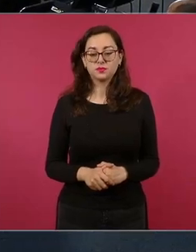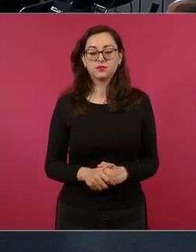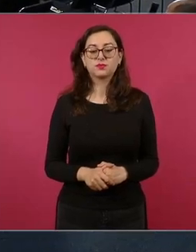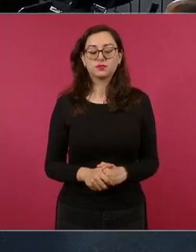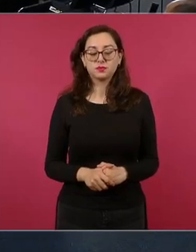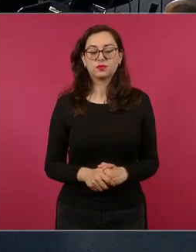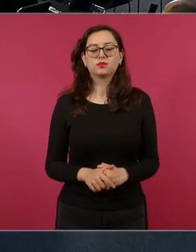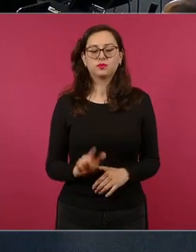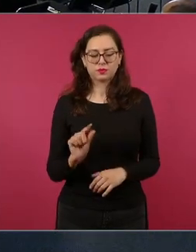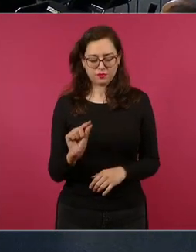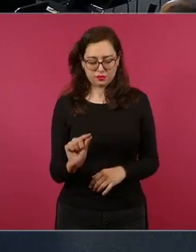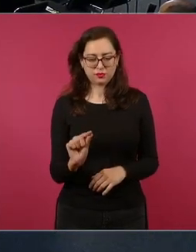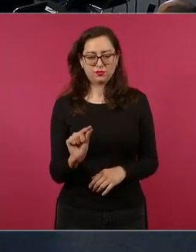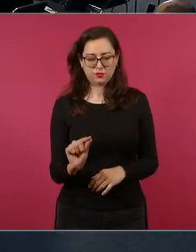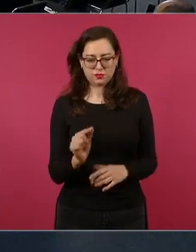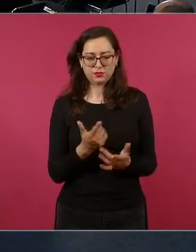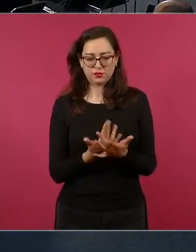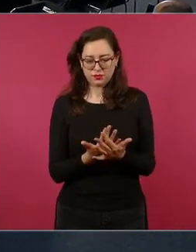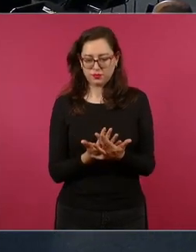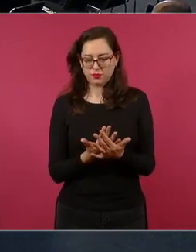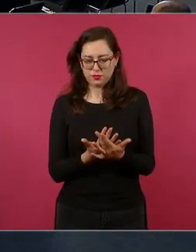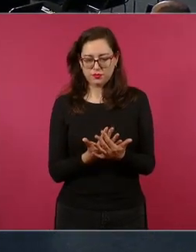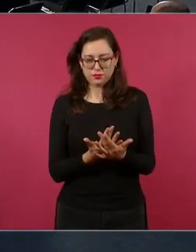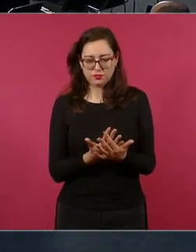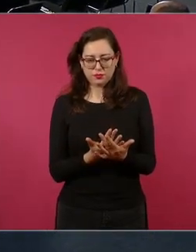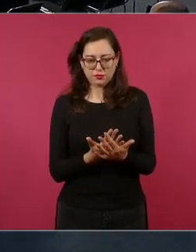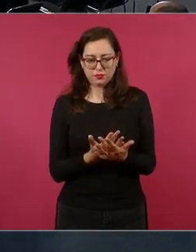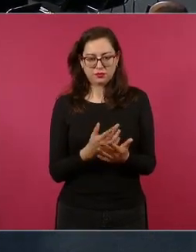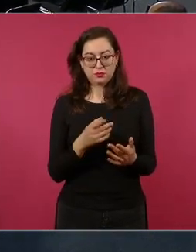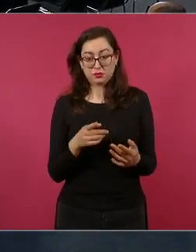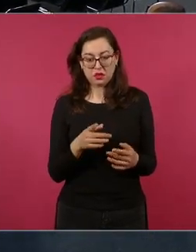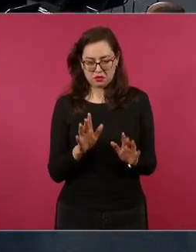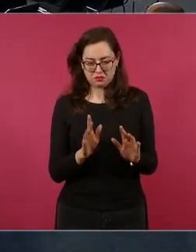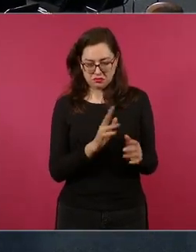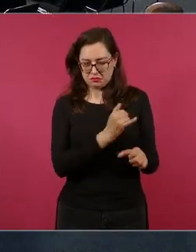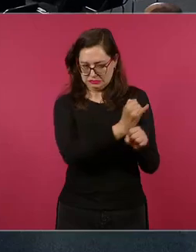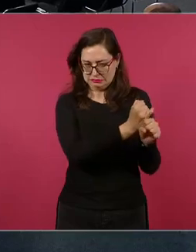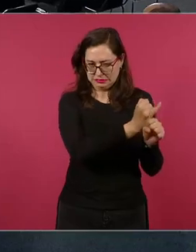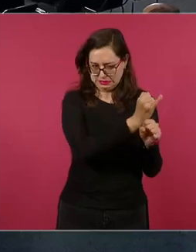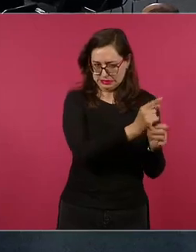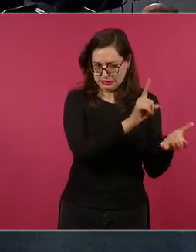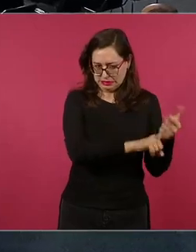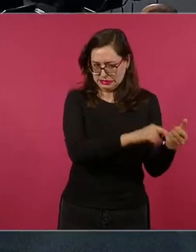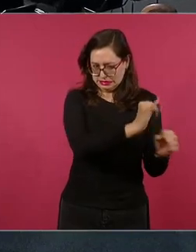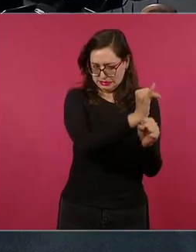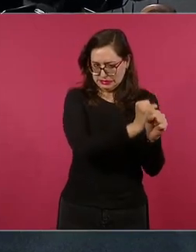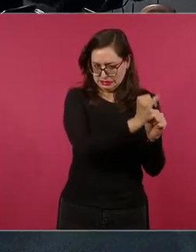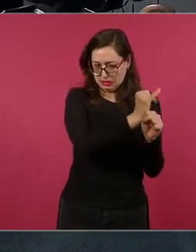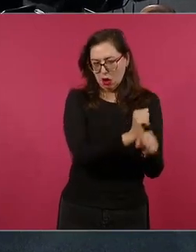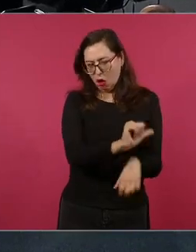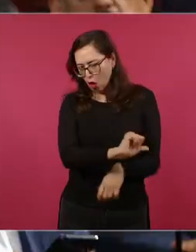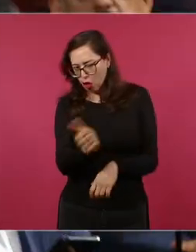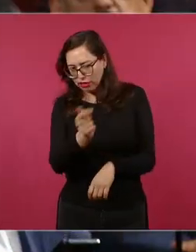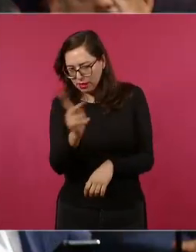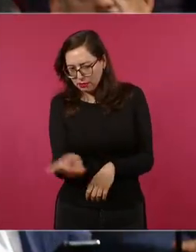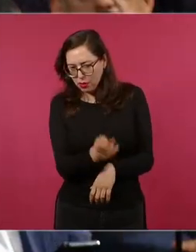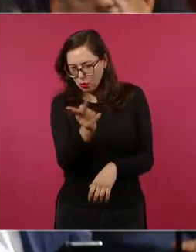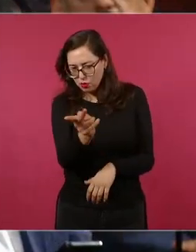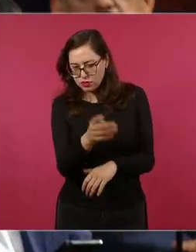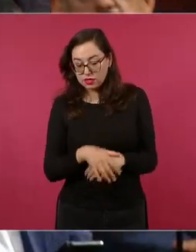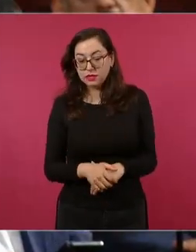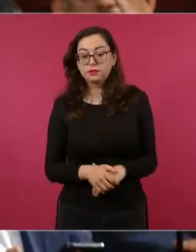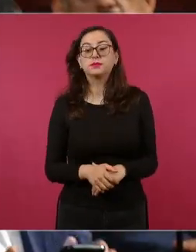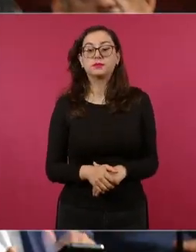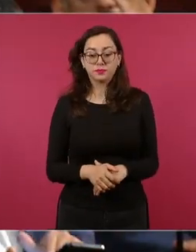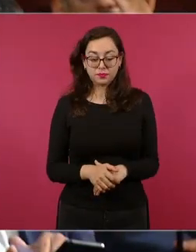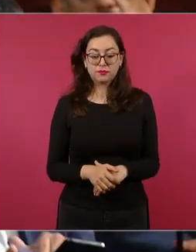ahorita vamos a saber si tienes otra pregunta la siguiente planteamiento presidente en el